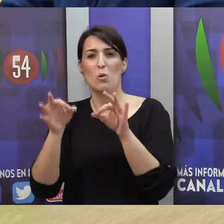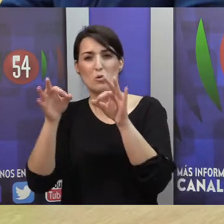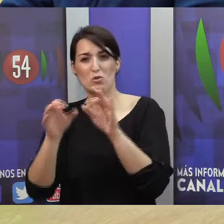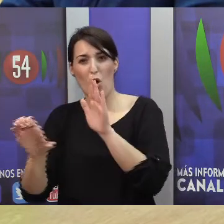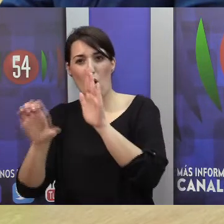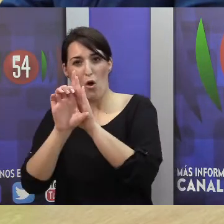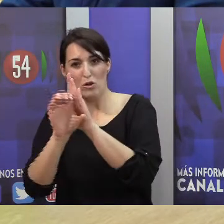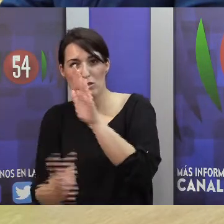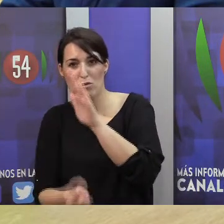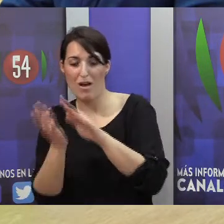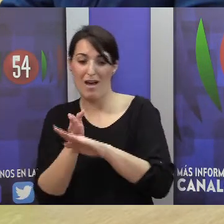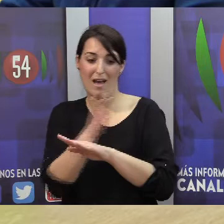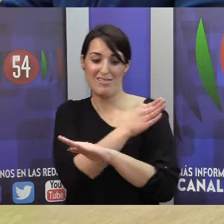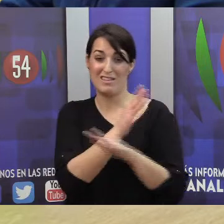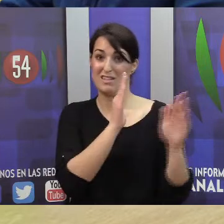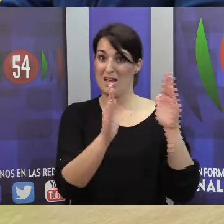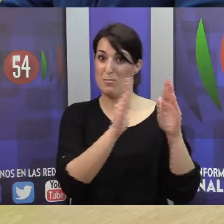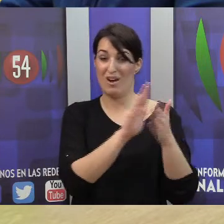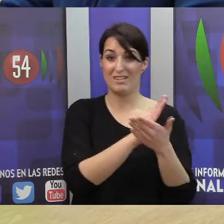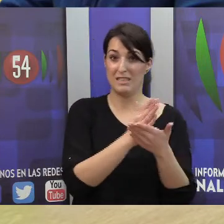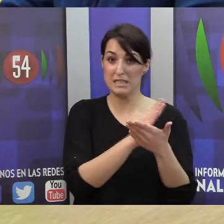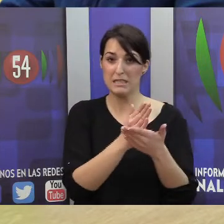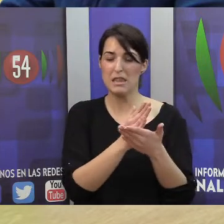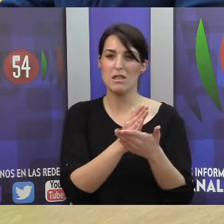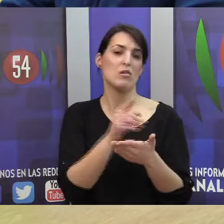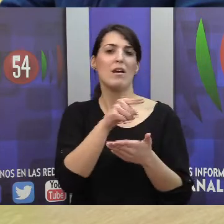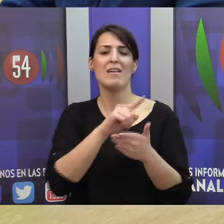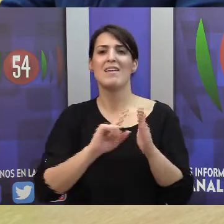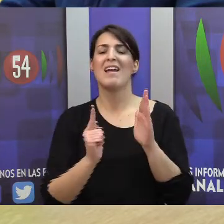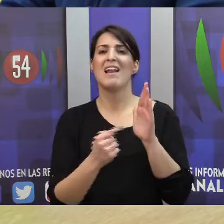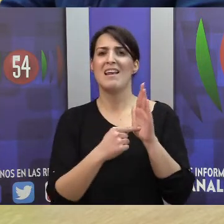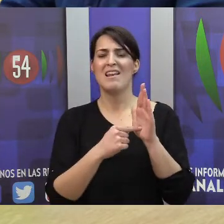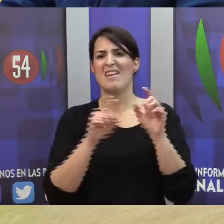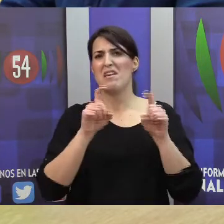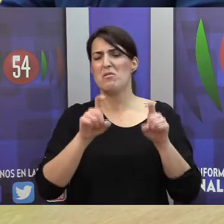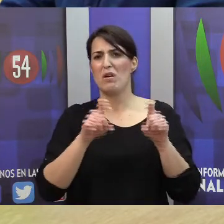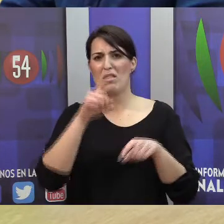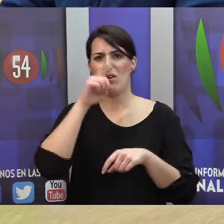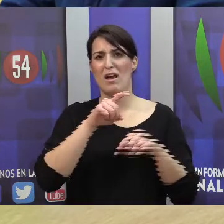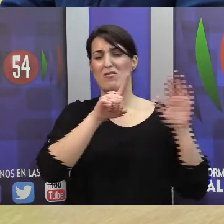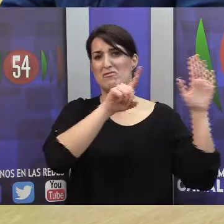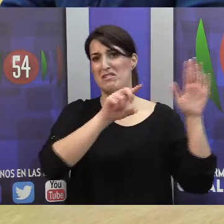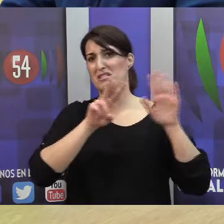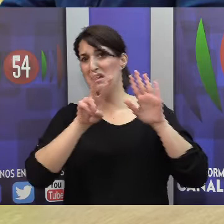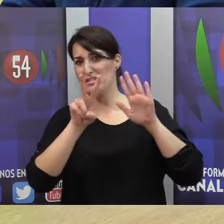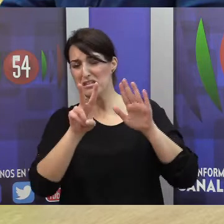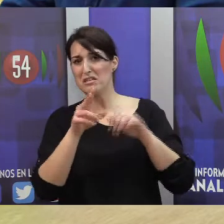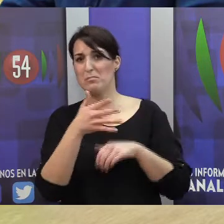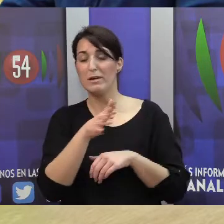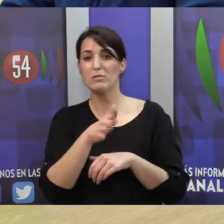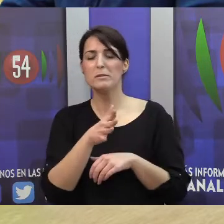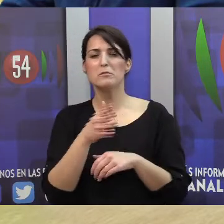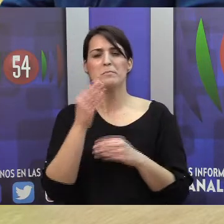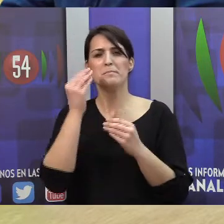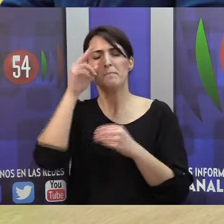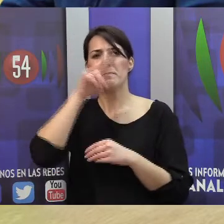y justo en el periodo de transición, donde había una ley de educación del año 67 prácticamente, pues se